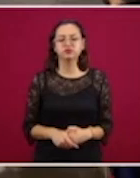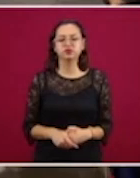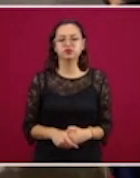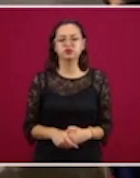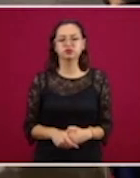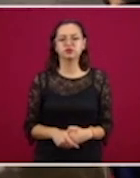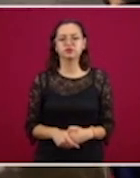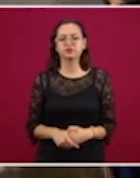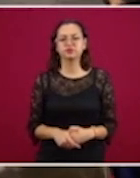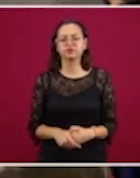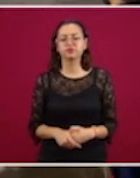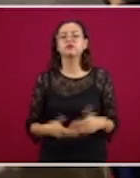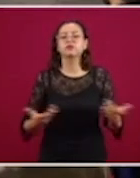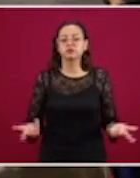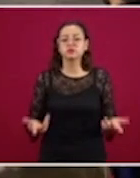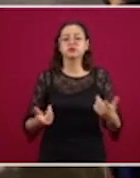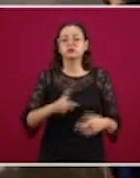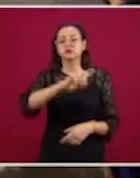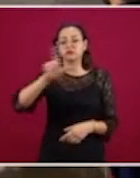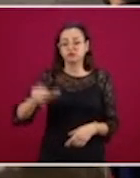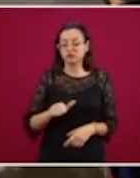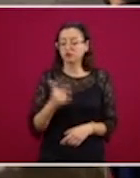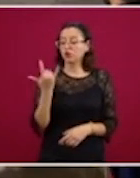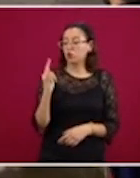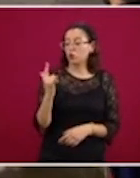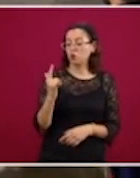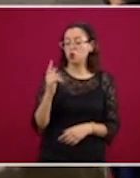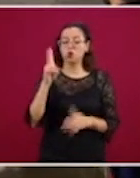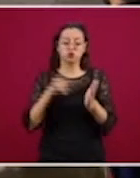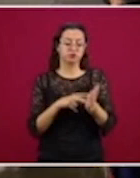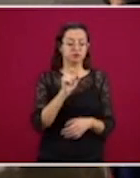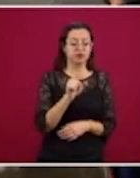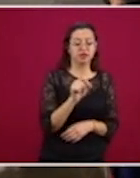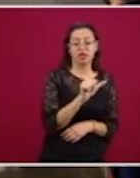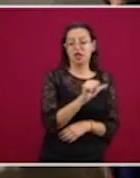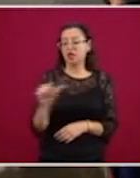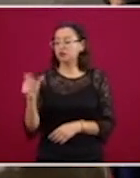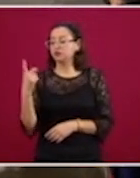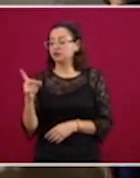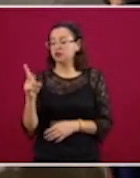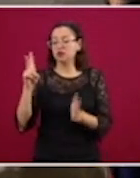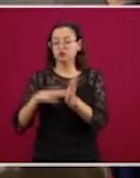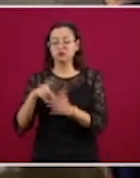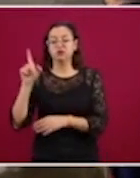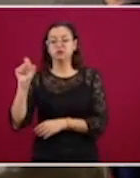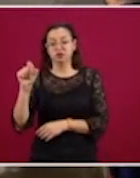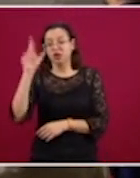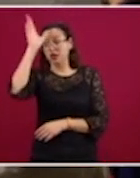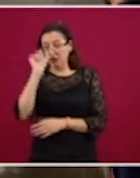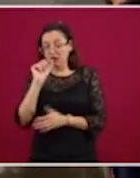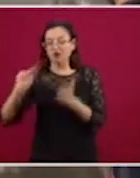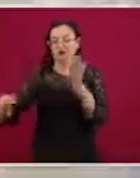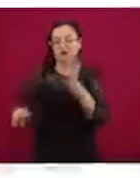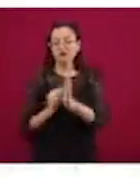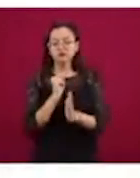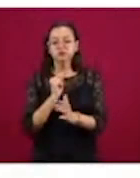La segunda etapa de este convenio de julio del 2020 a diciembre del 2020, donde ya los países